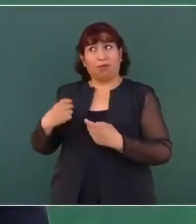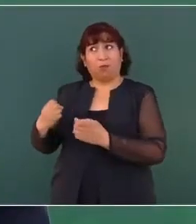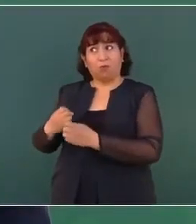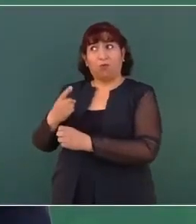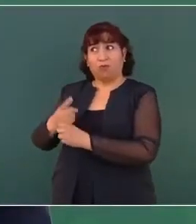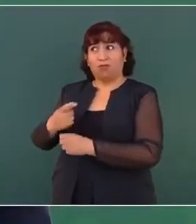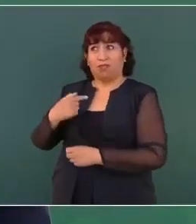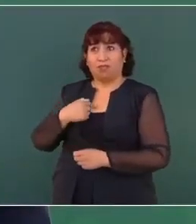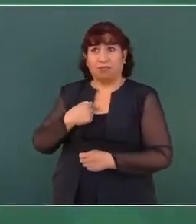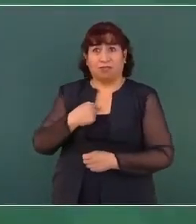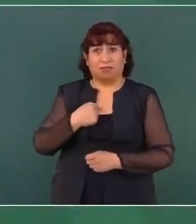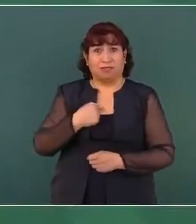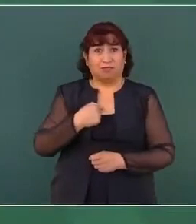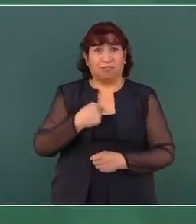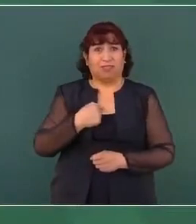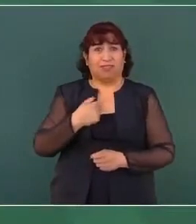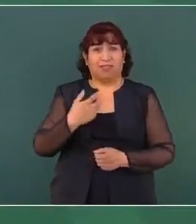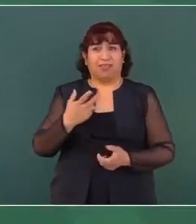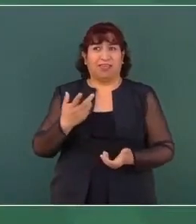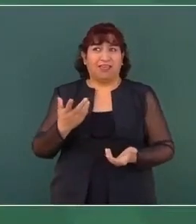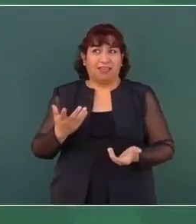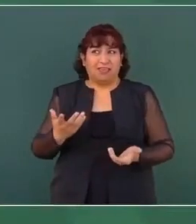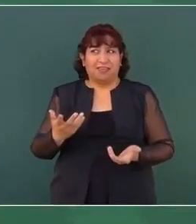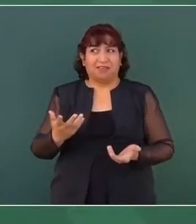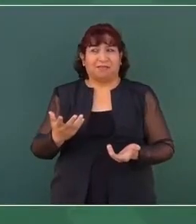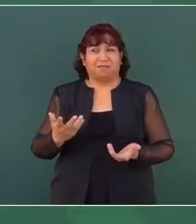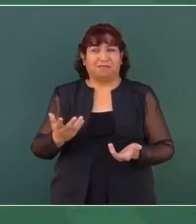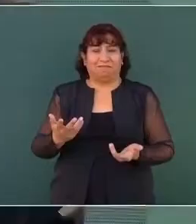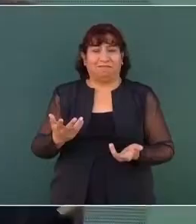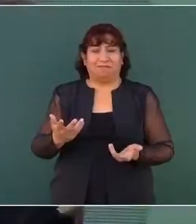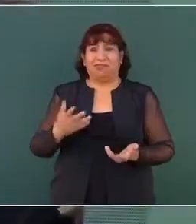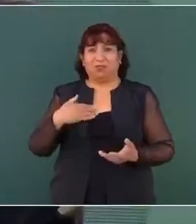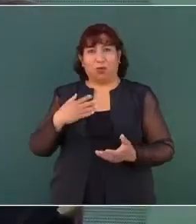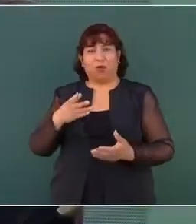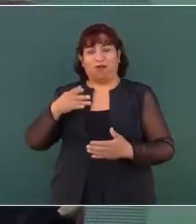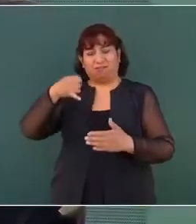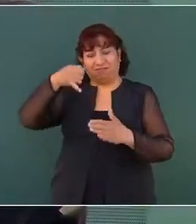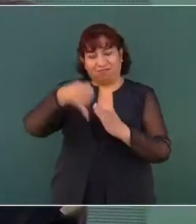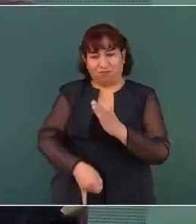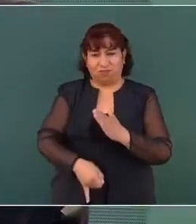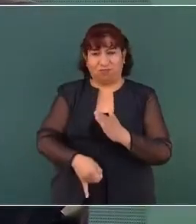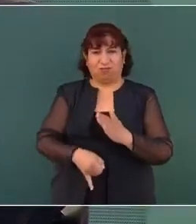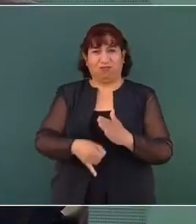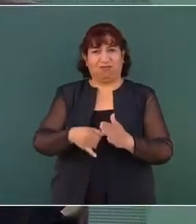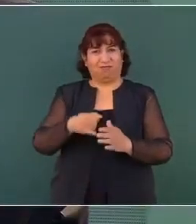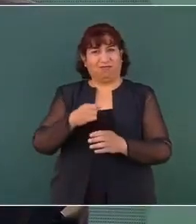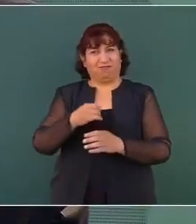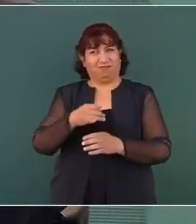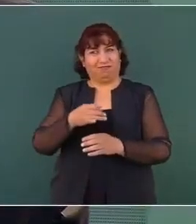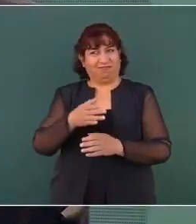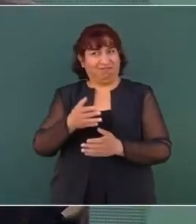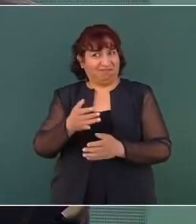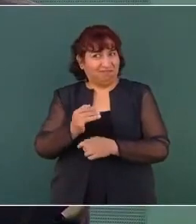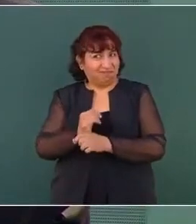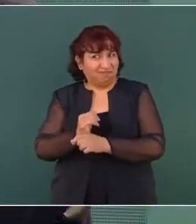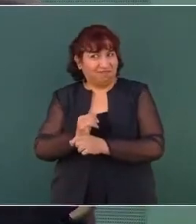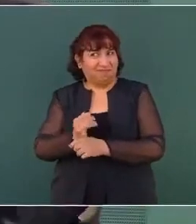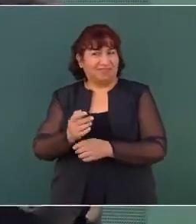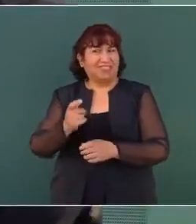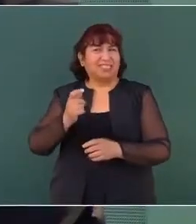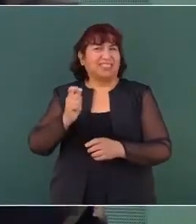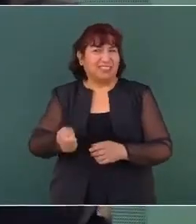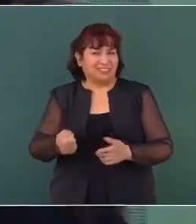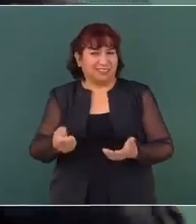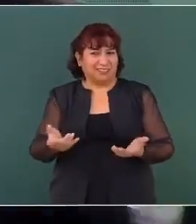de ir al fondo, es